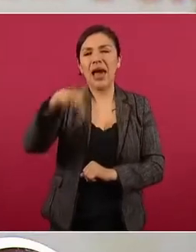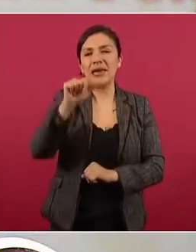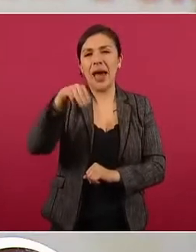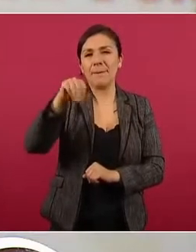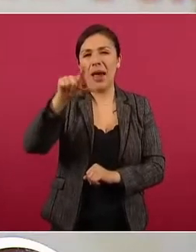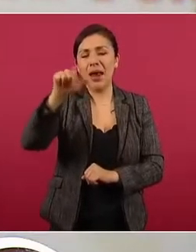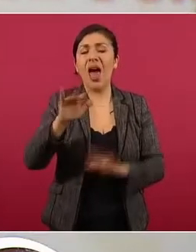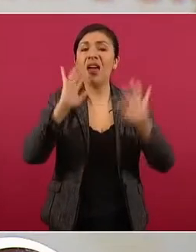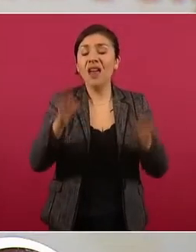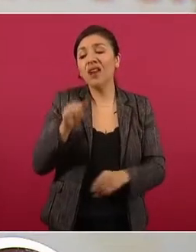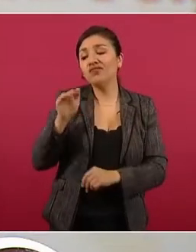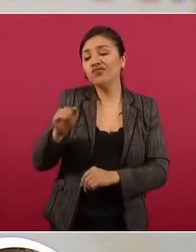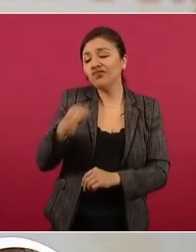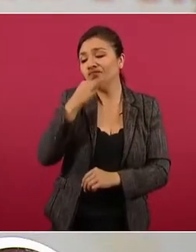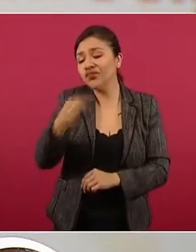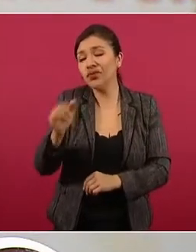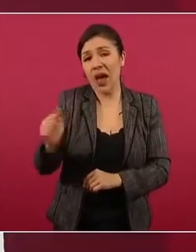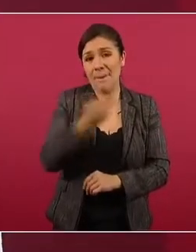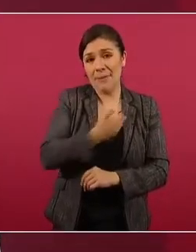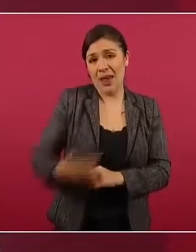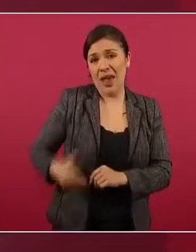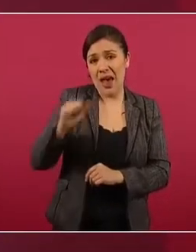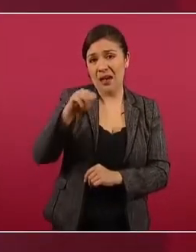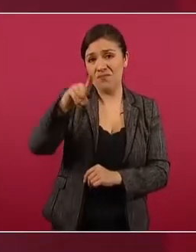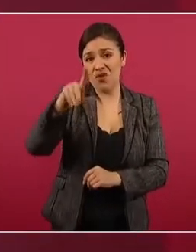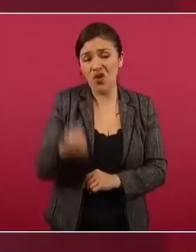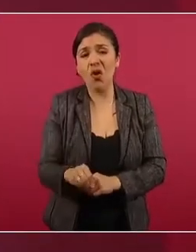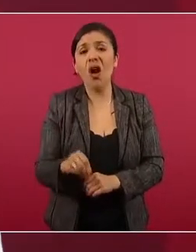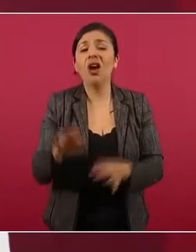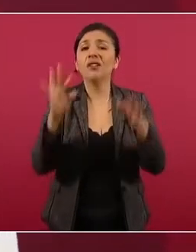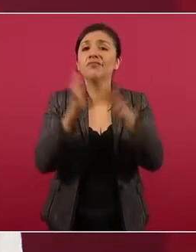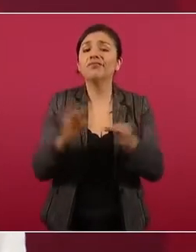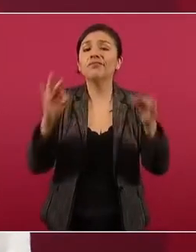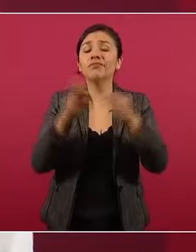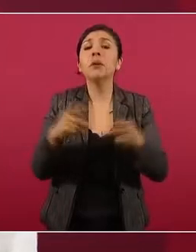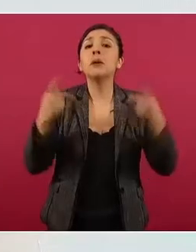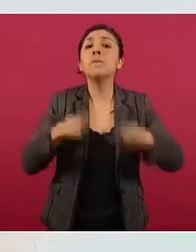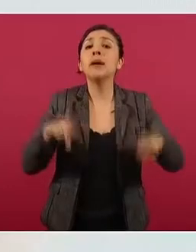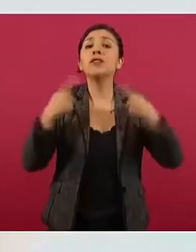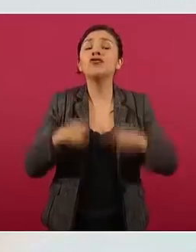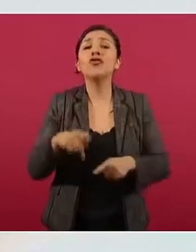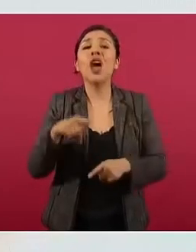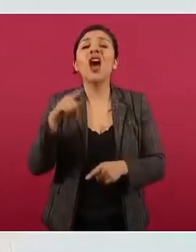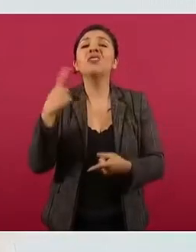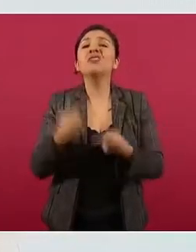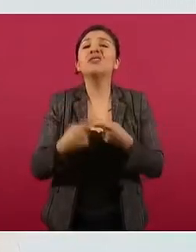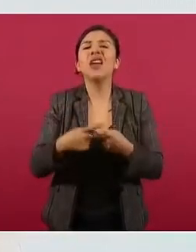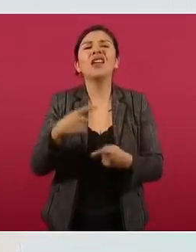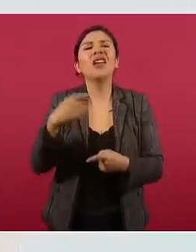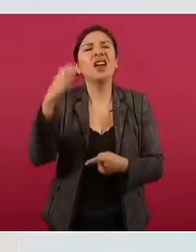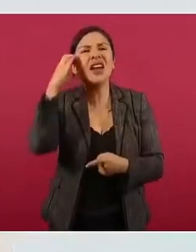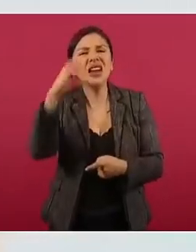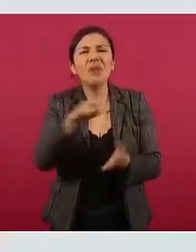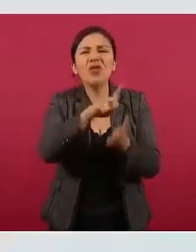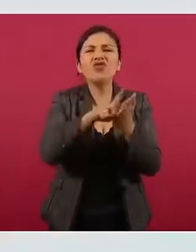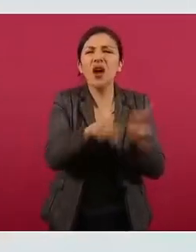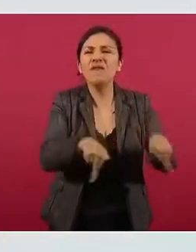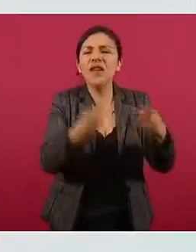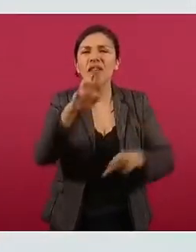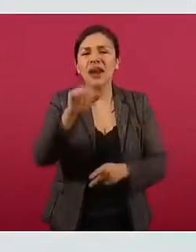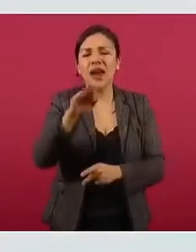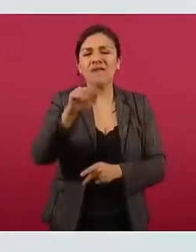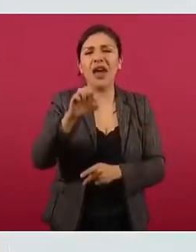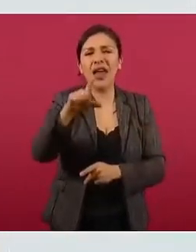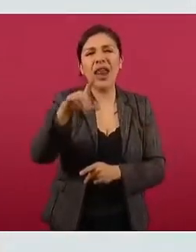informado a López Obrador sobre la ubicación del narcotraficante Rafael Caro Quintero. El 18